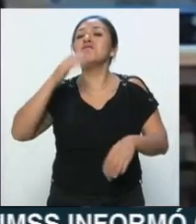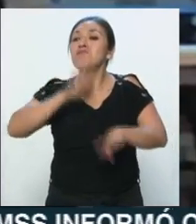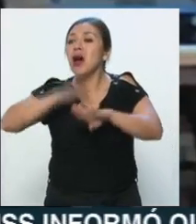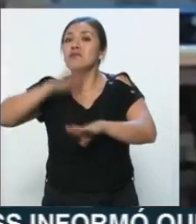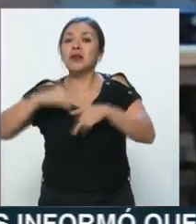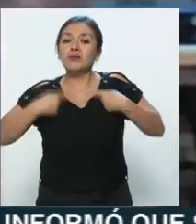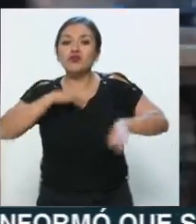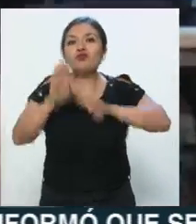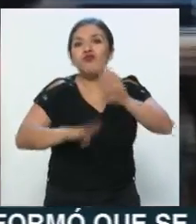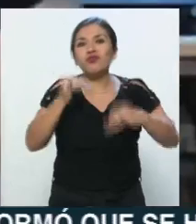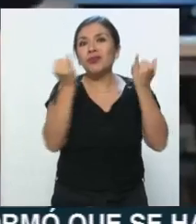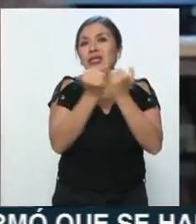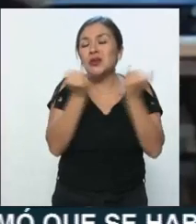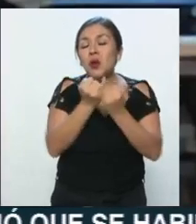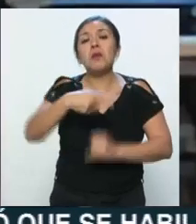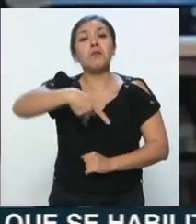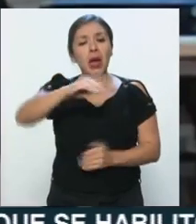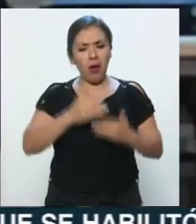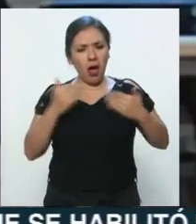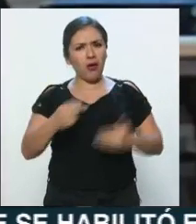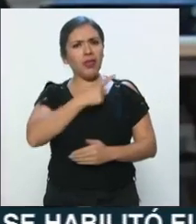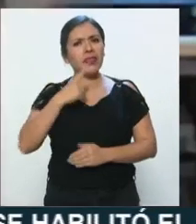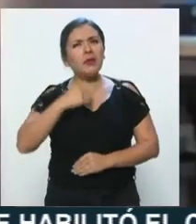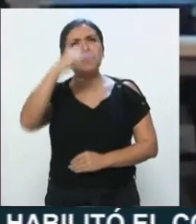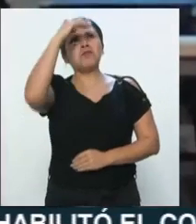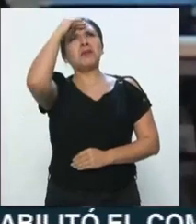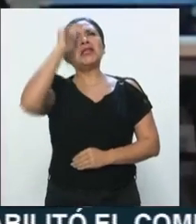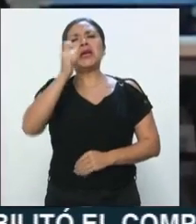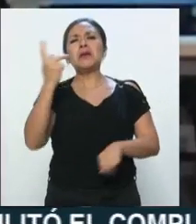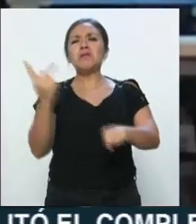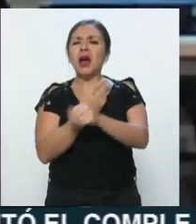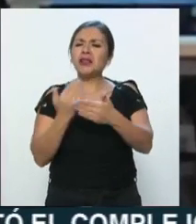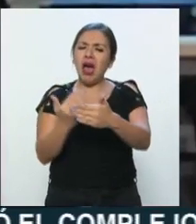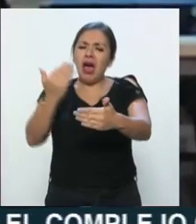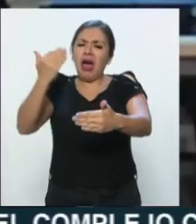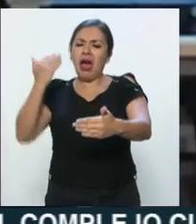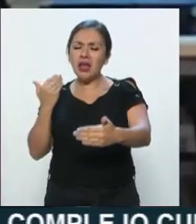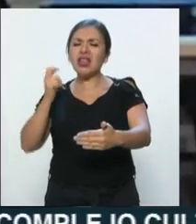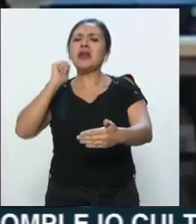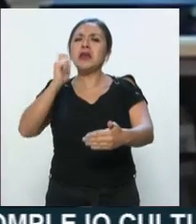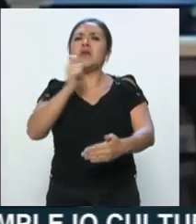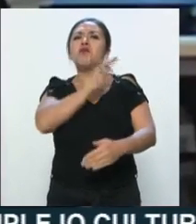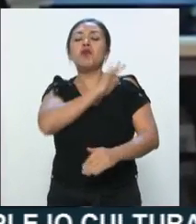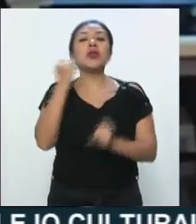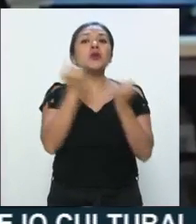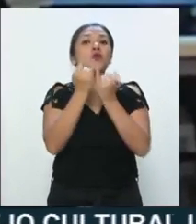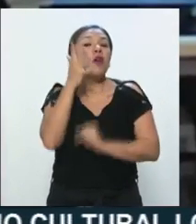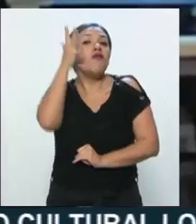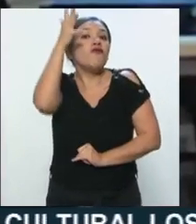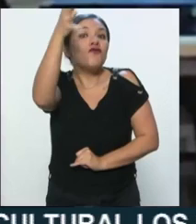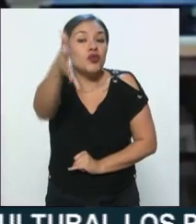reflexionar sobre lo que ocurrió en el pasado y sobre lo que puede ocurrir en el futuro.